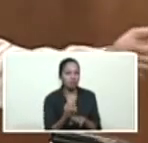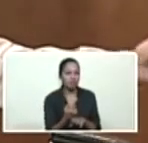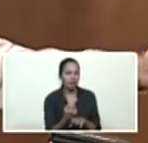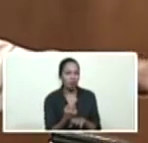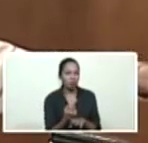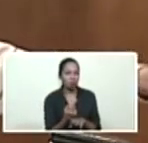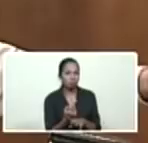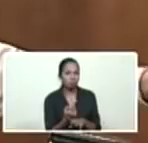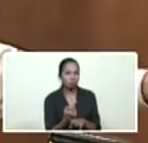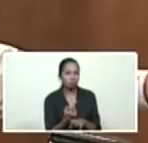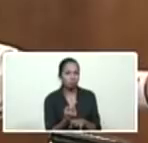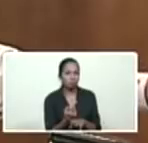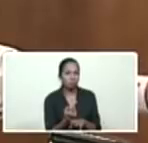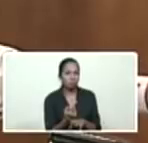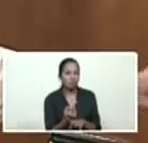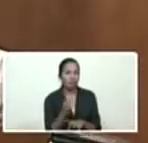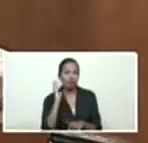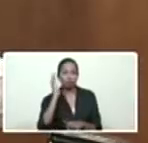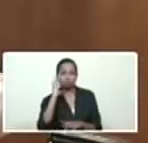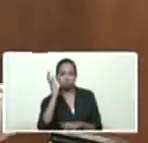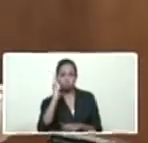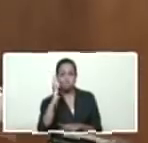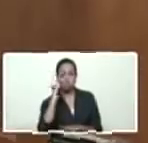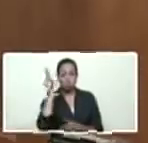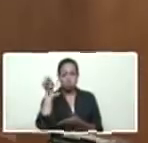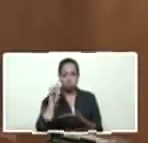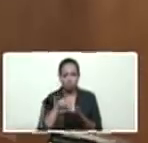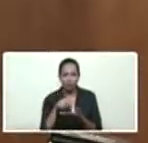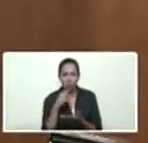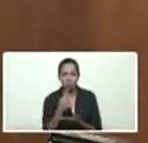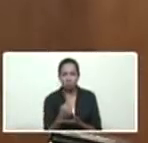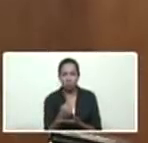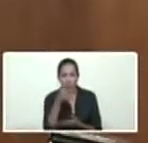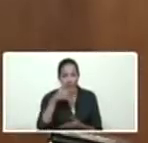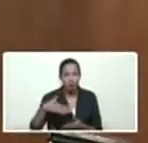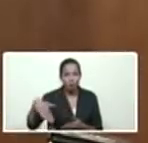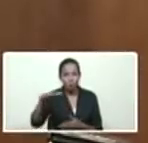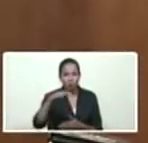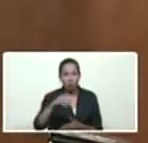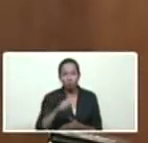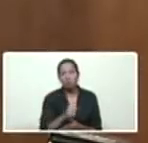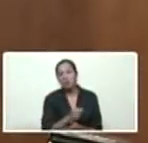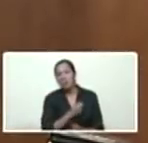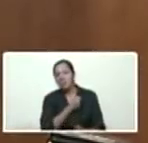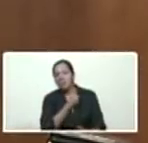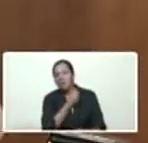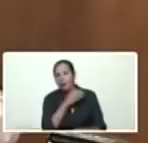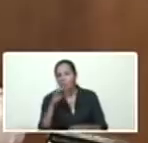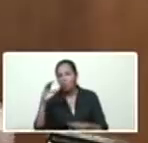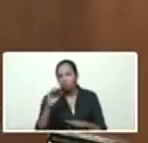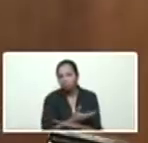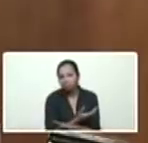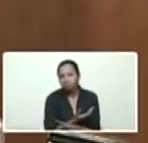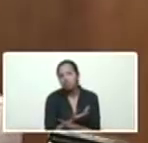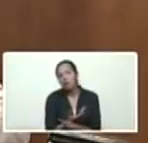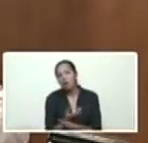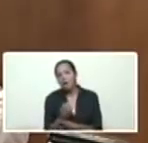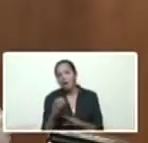declararon en la Asamblea Nacional a la Decaburguesa, en Desacato, el pueblo se va a quedar sin electricidad y sin agua, dijeron,